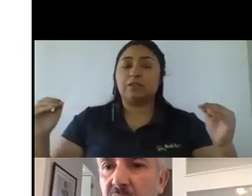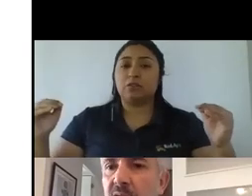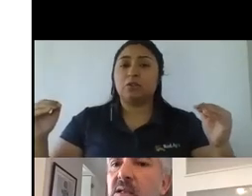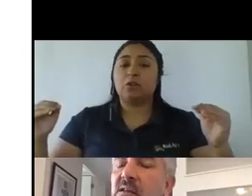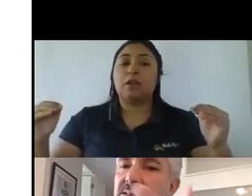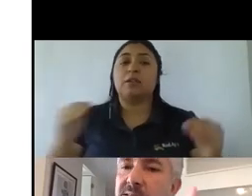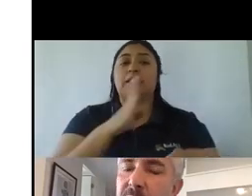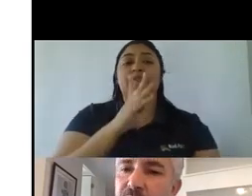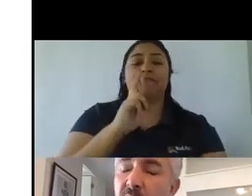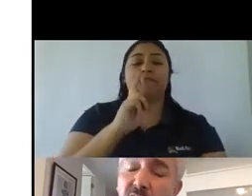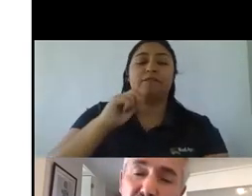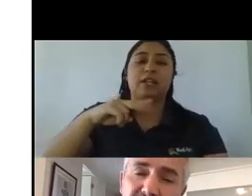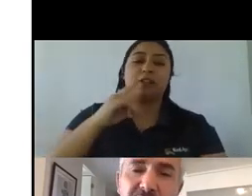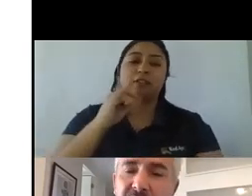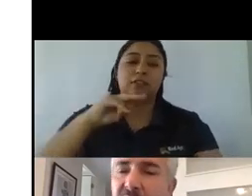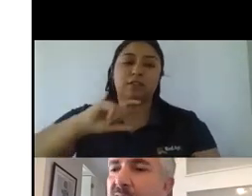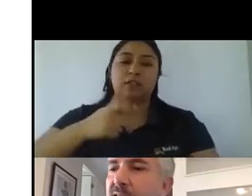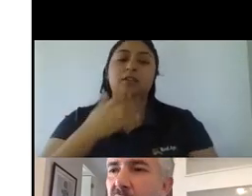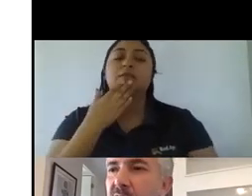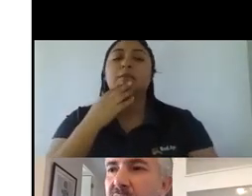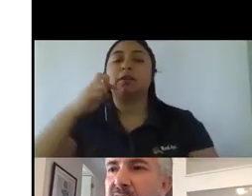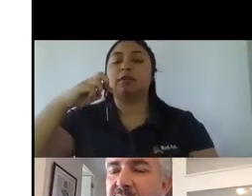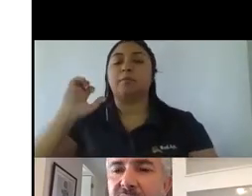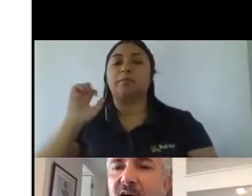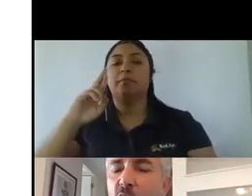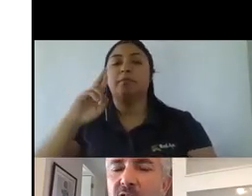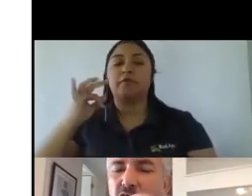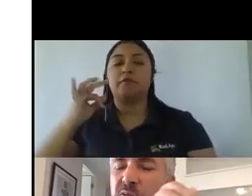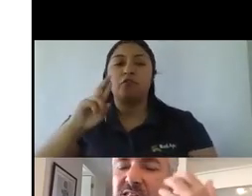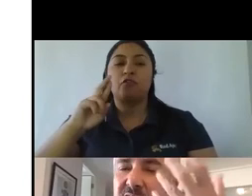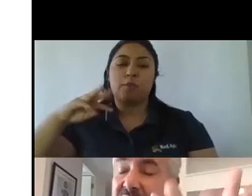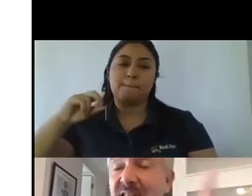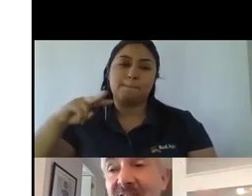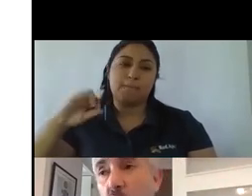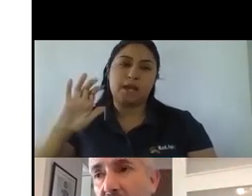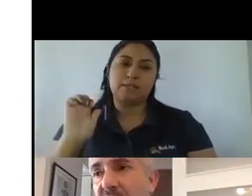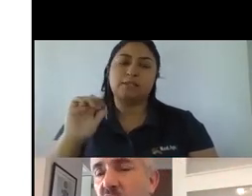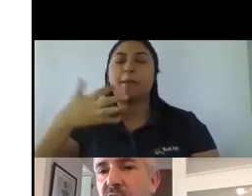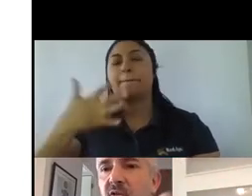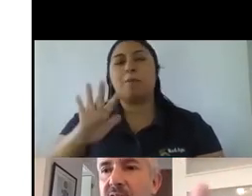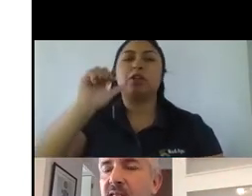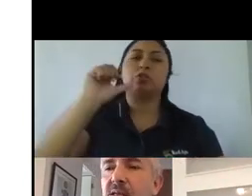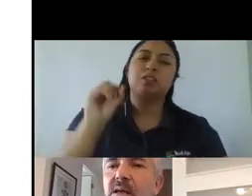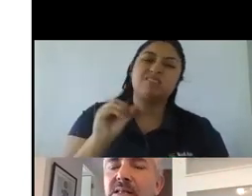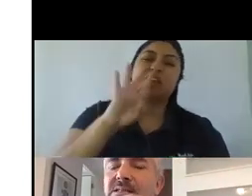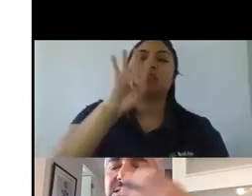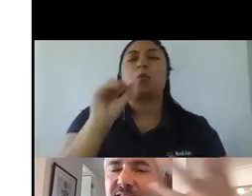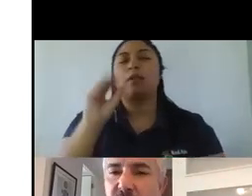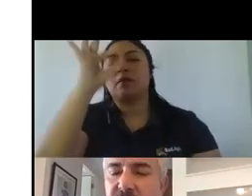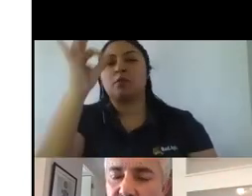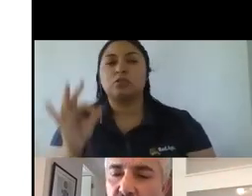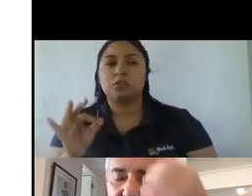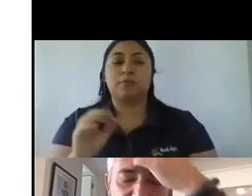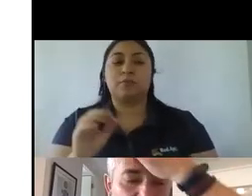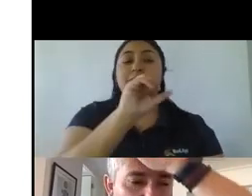ustedes quieren debe ser como lo plantea él del orden del 60 o 40% es decir el 60